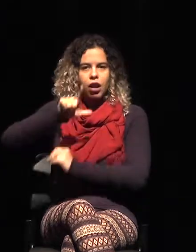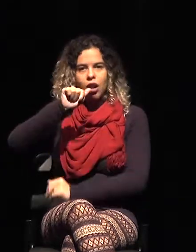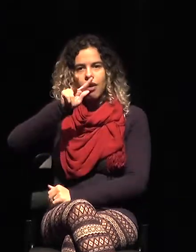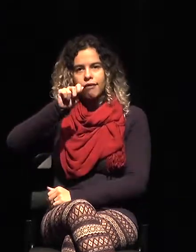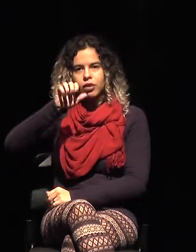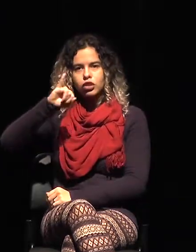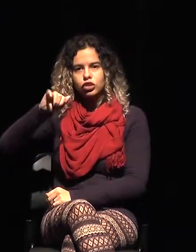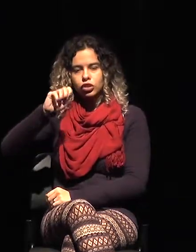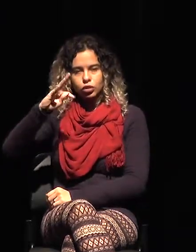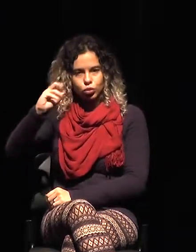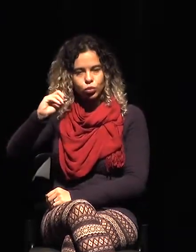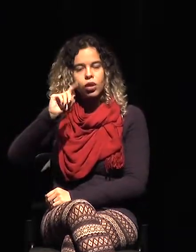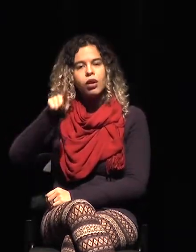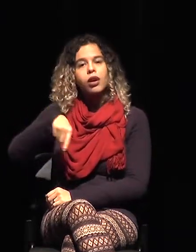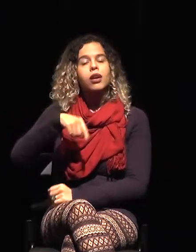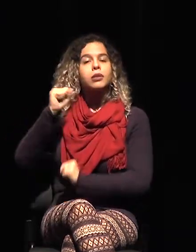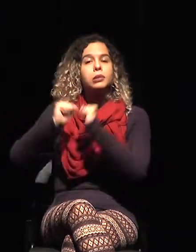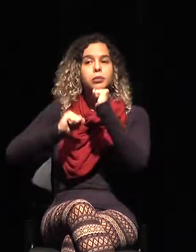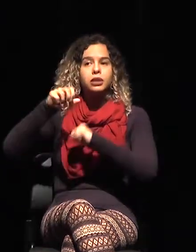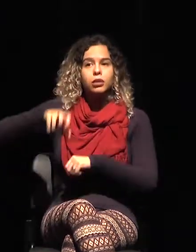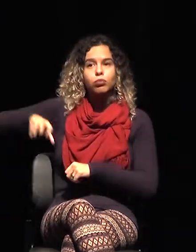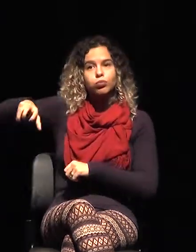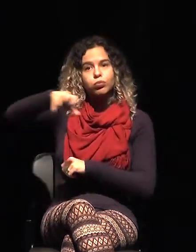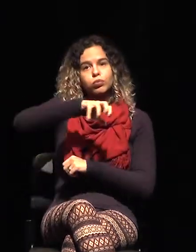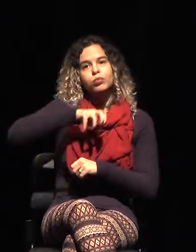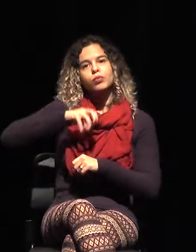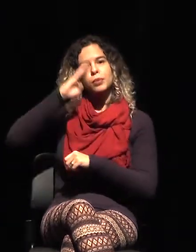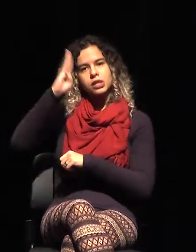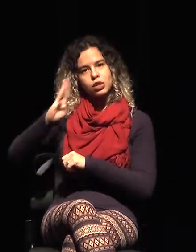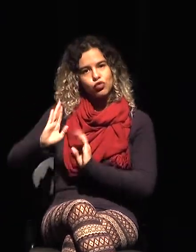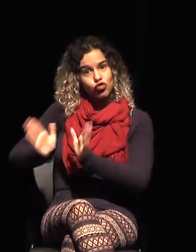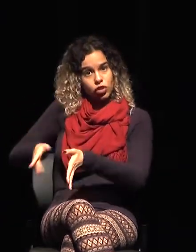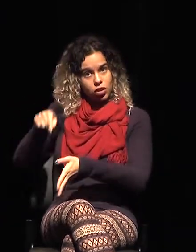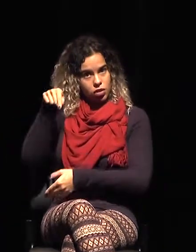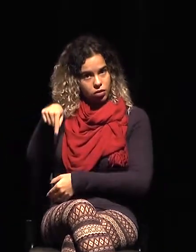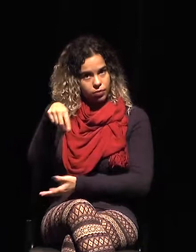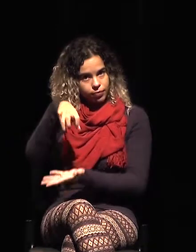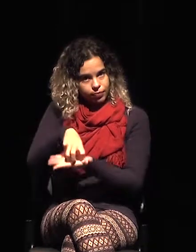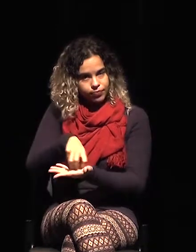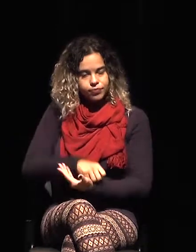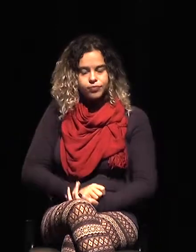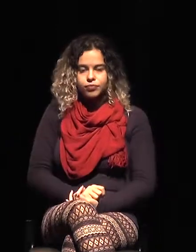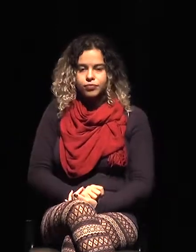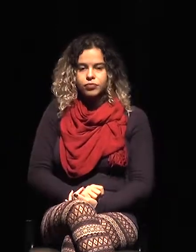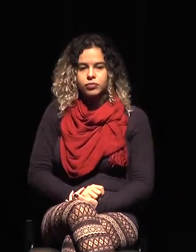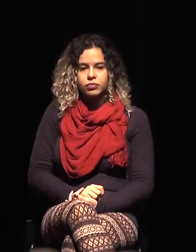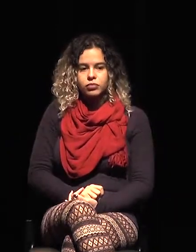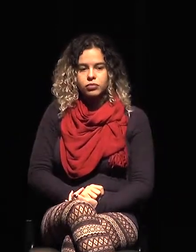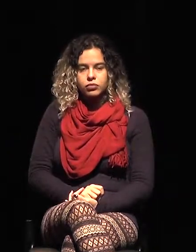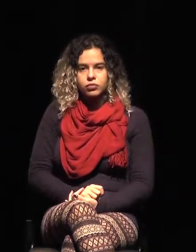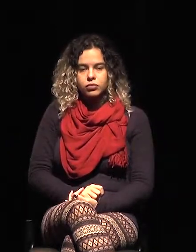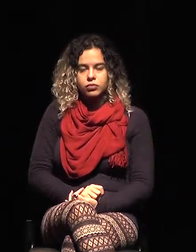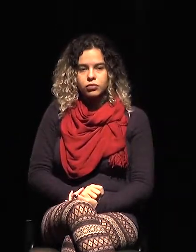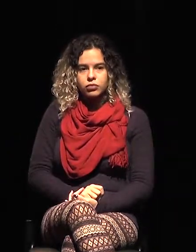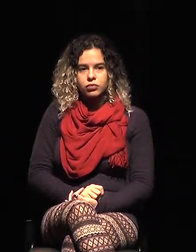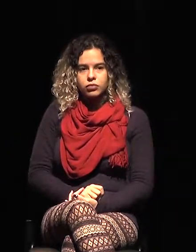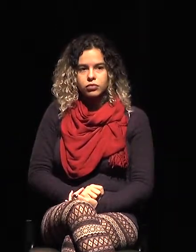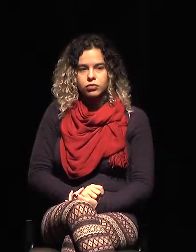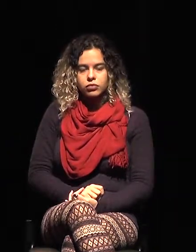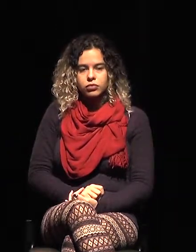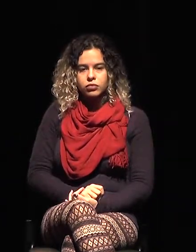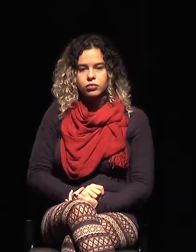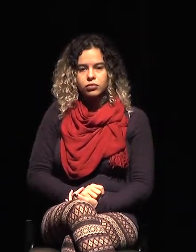Departamento de Inteligencia que ya está aquí en el país, actuando a través de nuestro Centro de Gestión de Riesgo